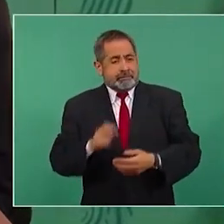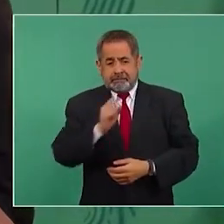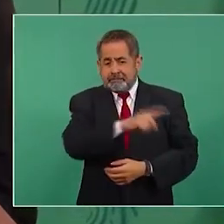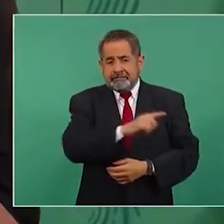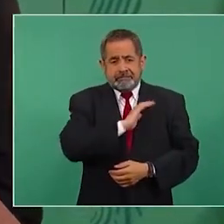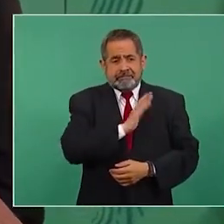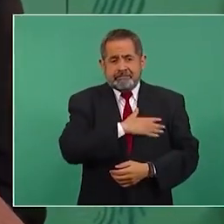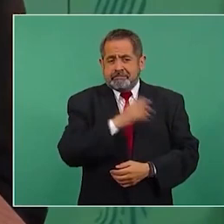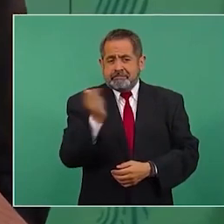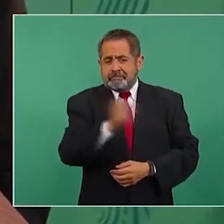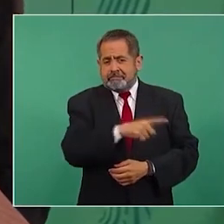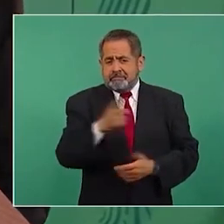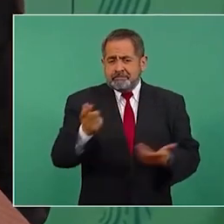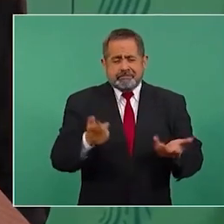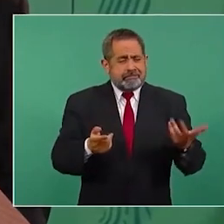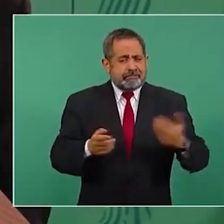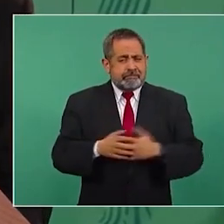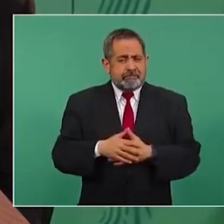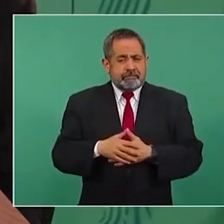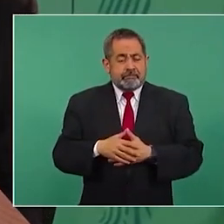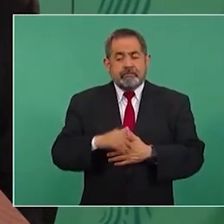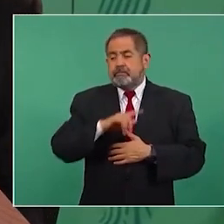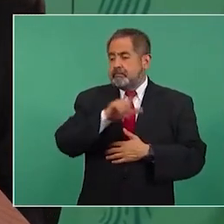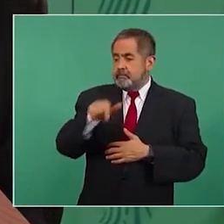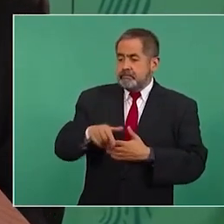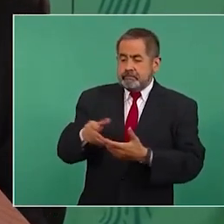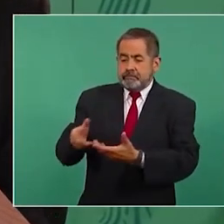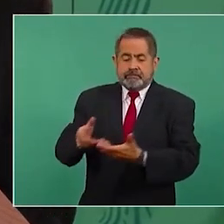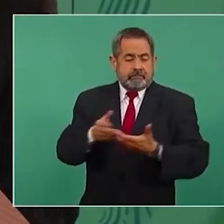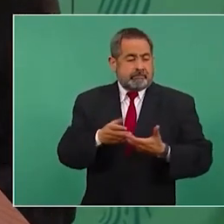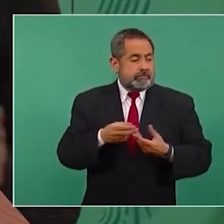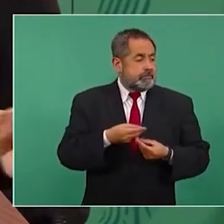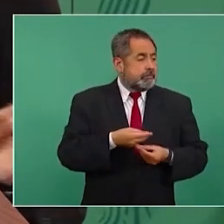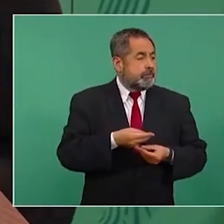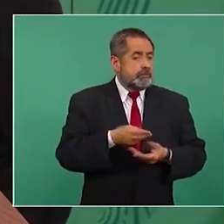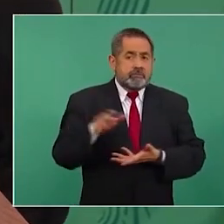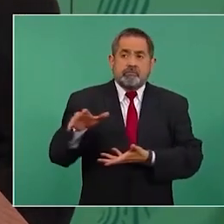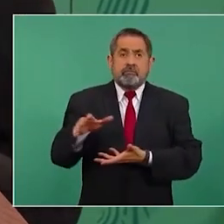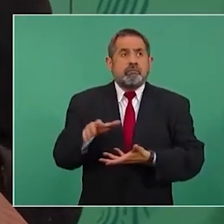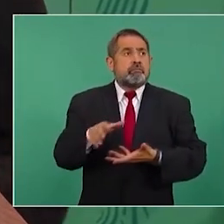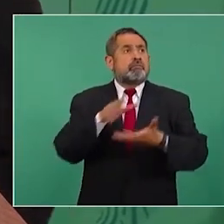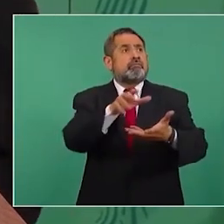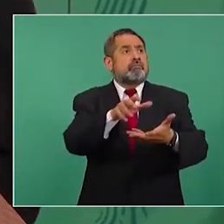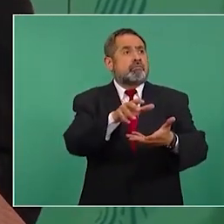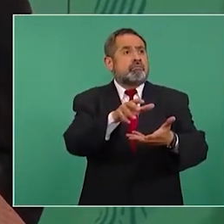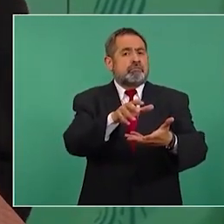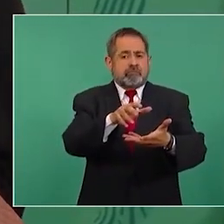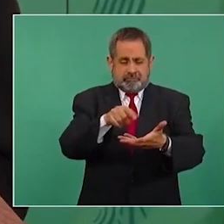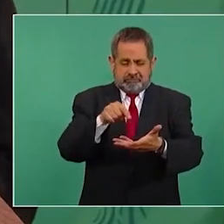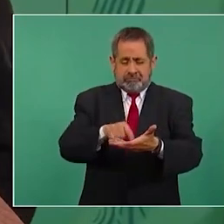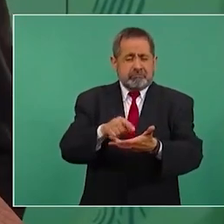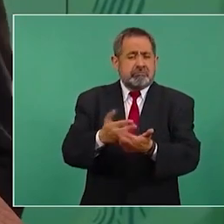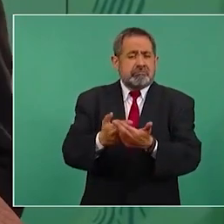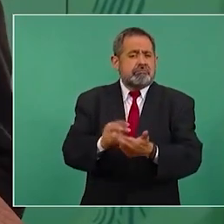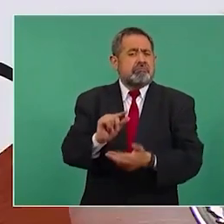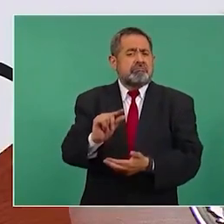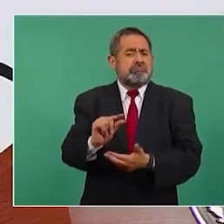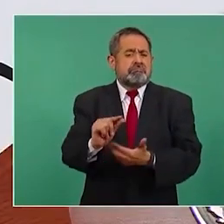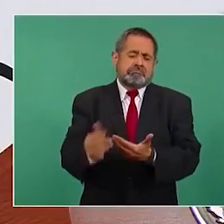españoles, que cuando lo reparten ya lo que les tocó